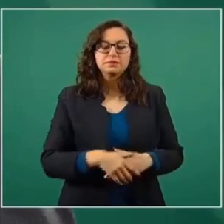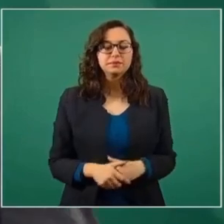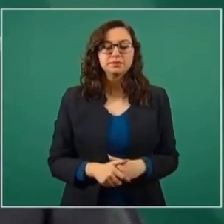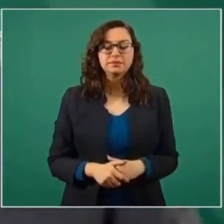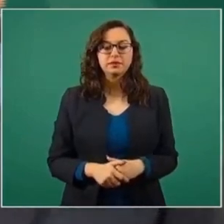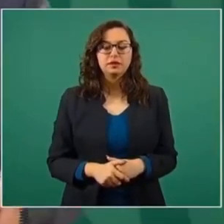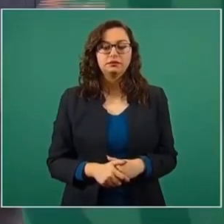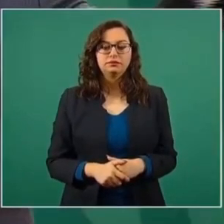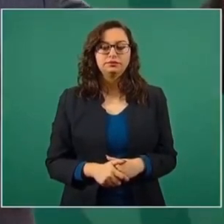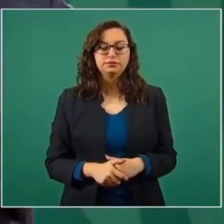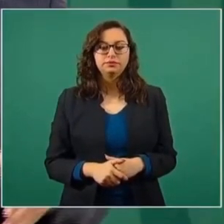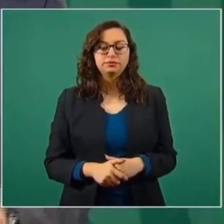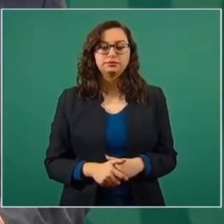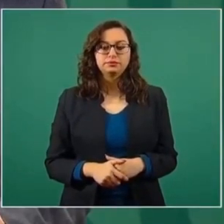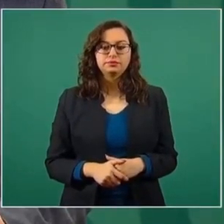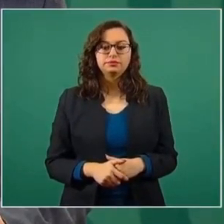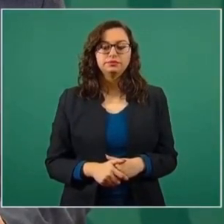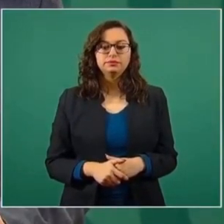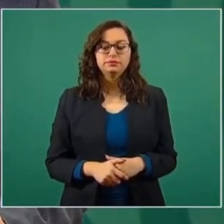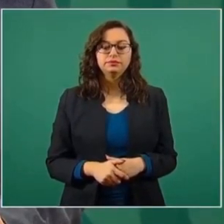En el caso de Guerrero con Félix,